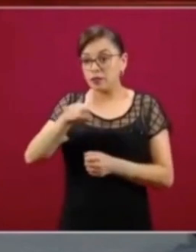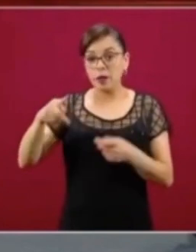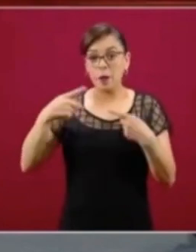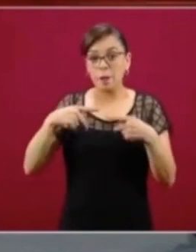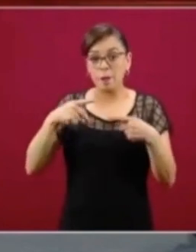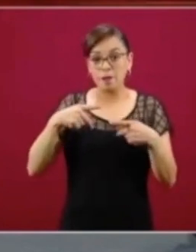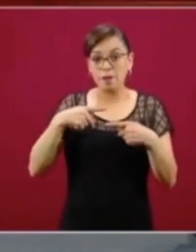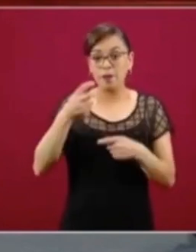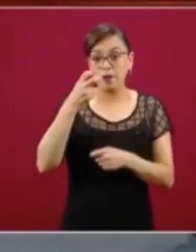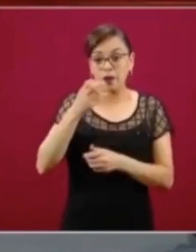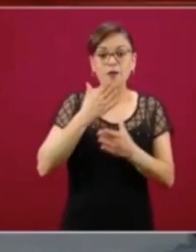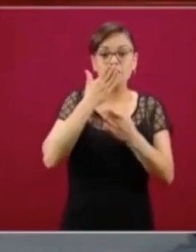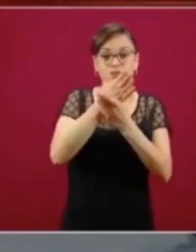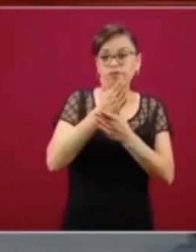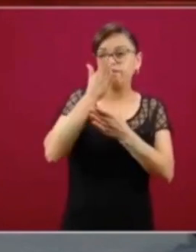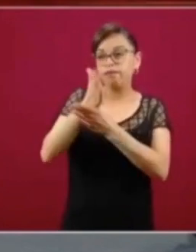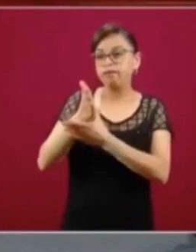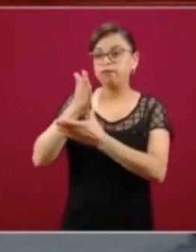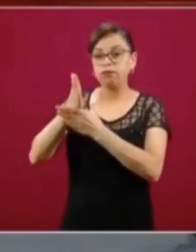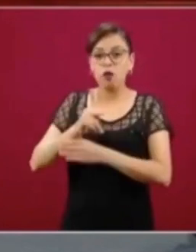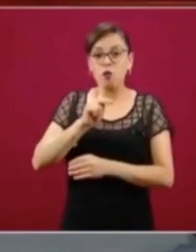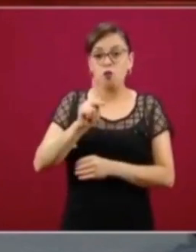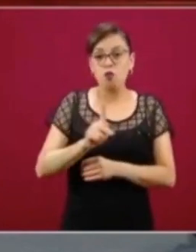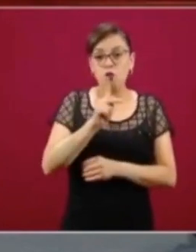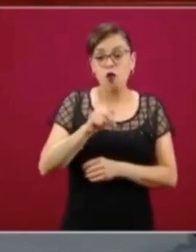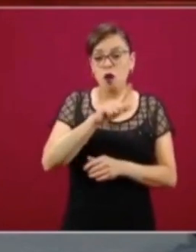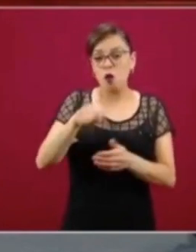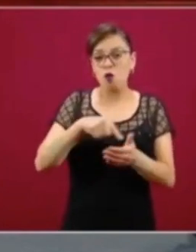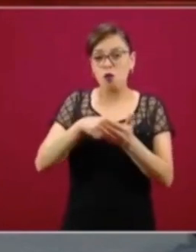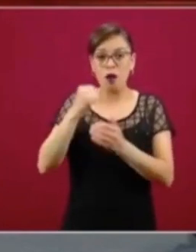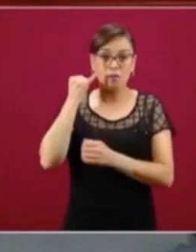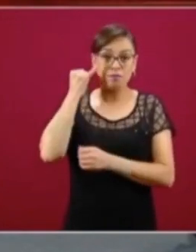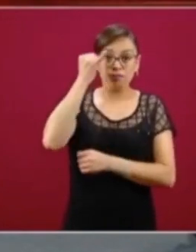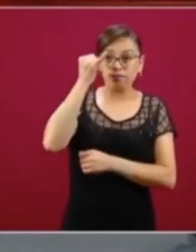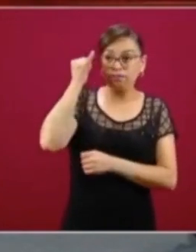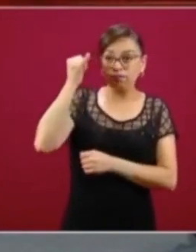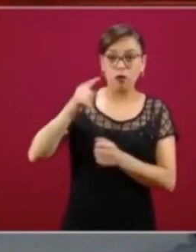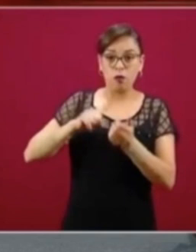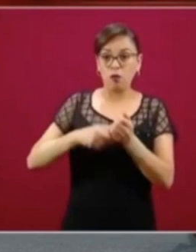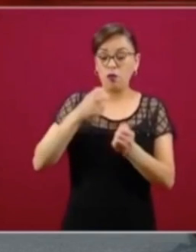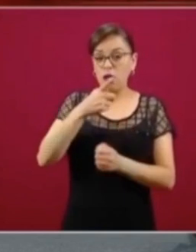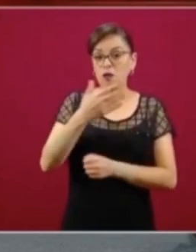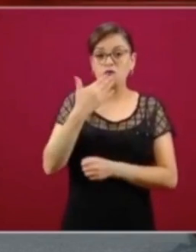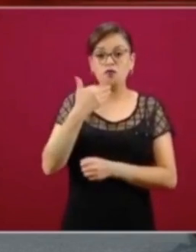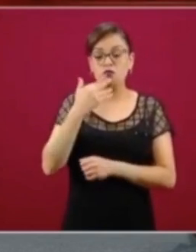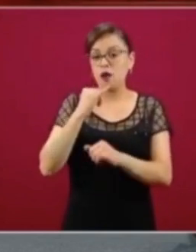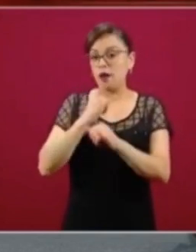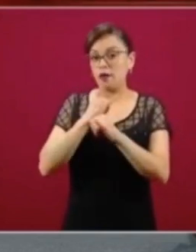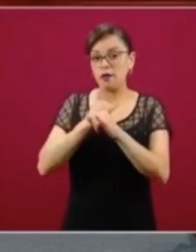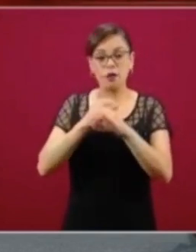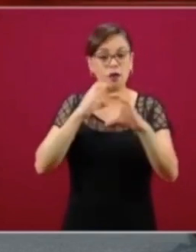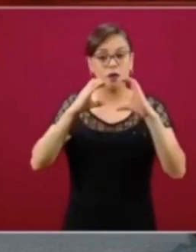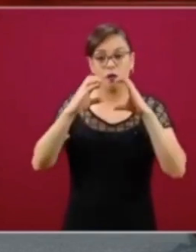en todos y cada uno de esos pueblos que siempre habían sido olvidados y ahí sí no llega la comunicación y no hay señal de internet.